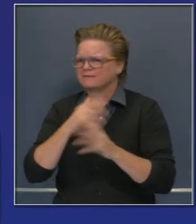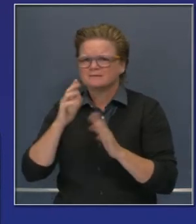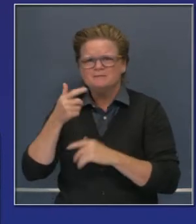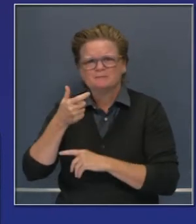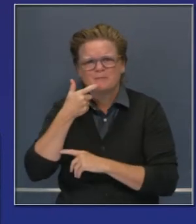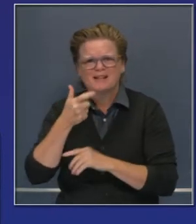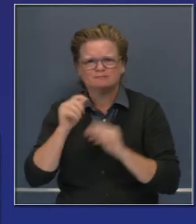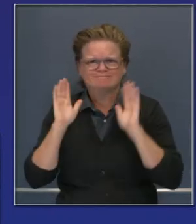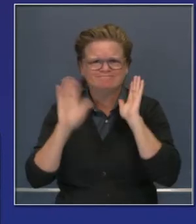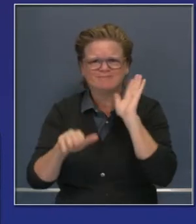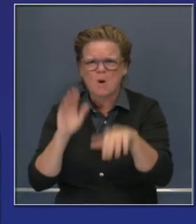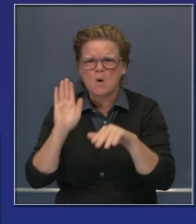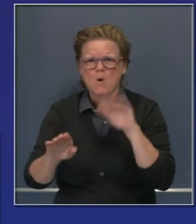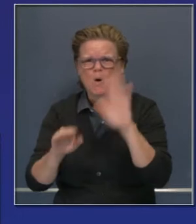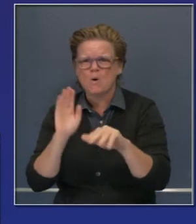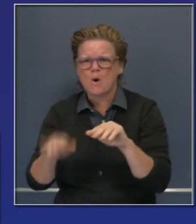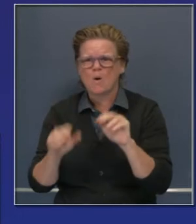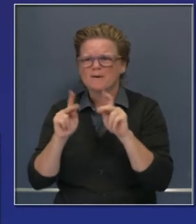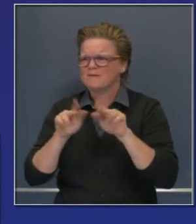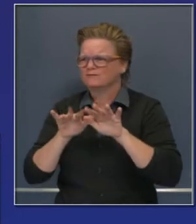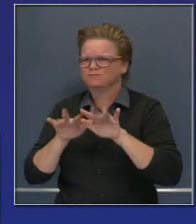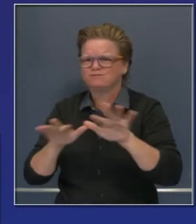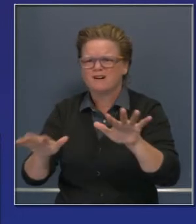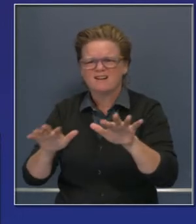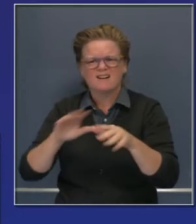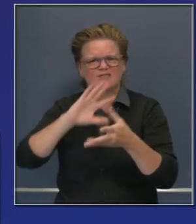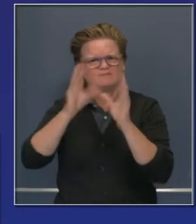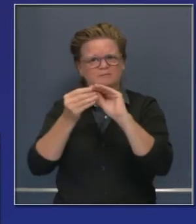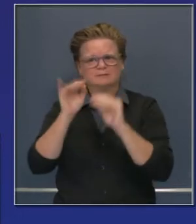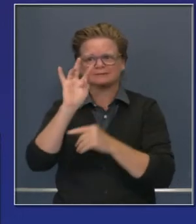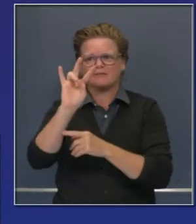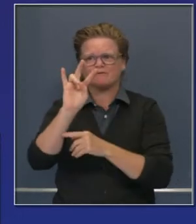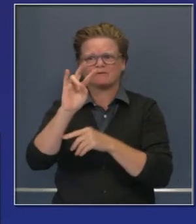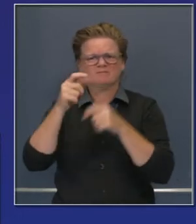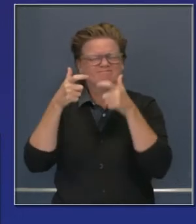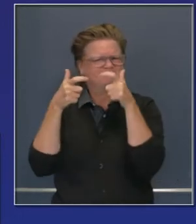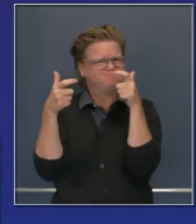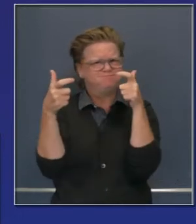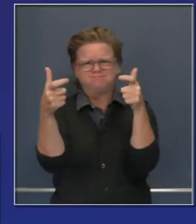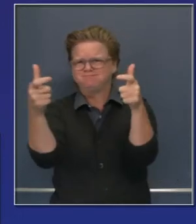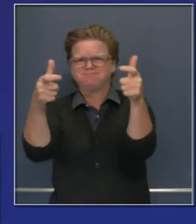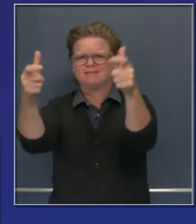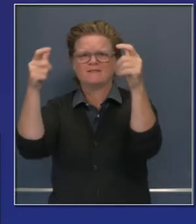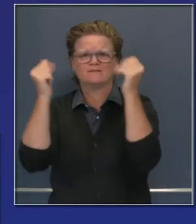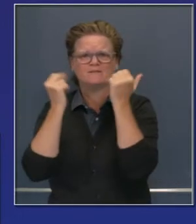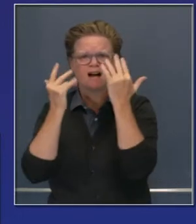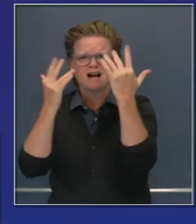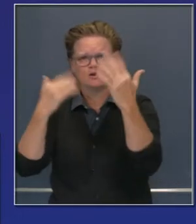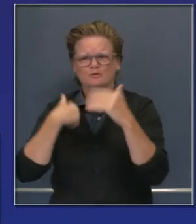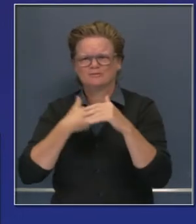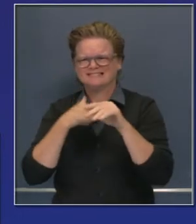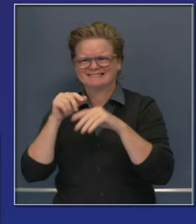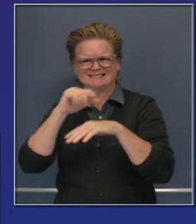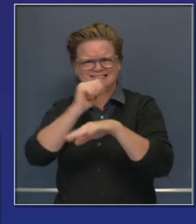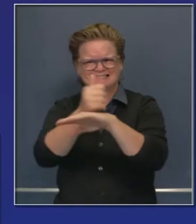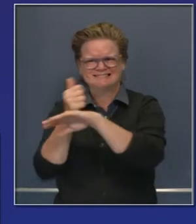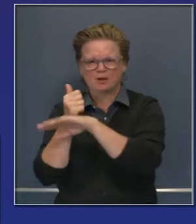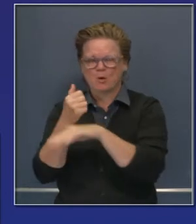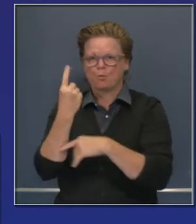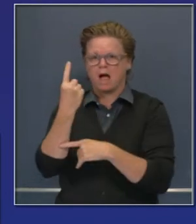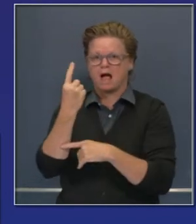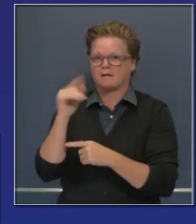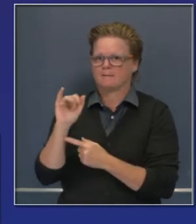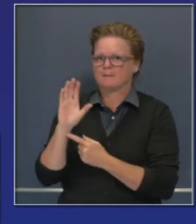muchísimos recursos a todos estos incendios complejos y concentrándonos en ese incendio de Bobcat como bien se lo